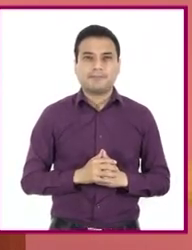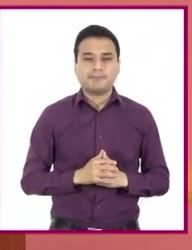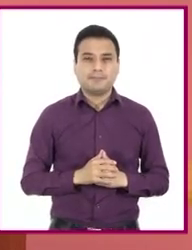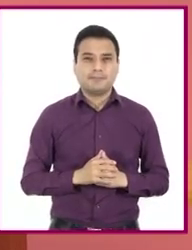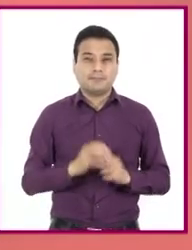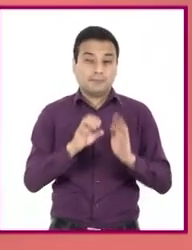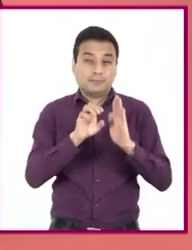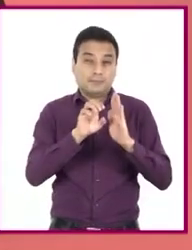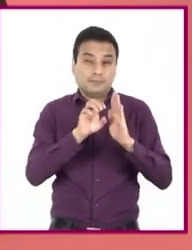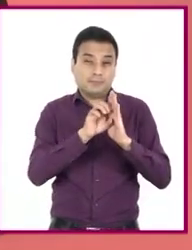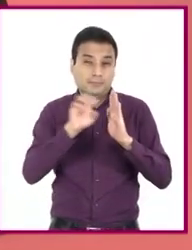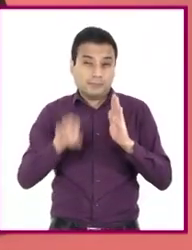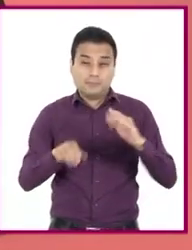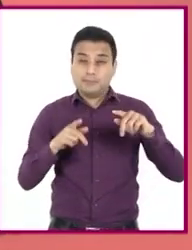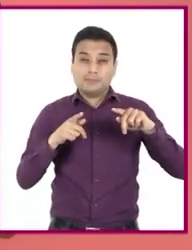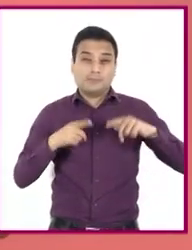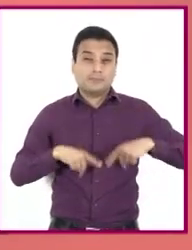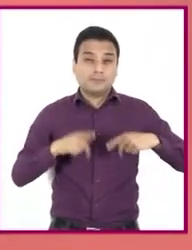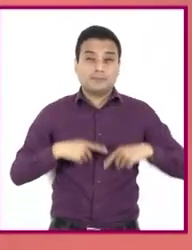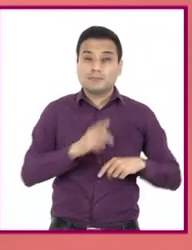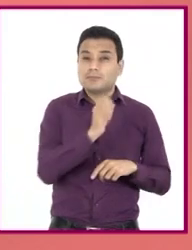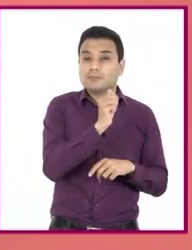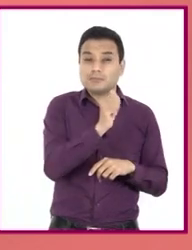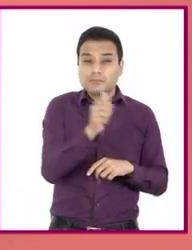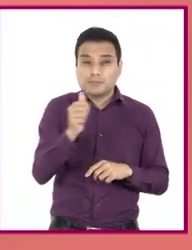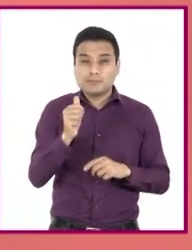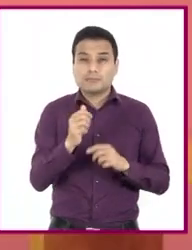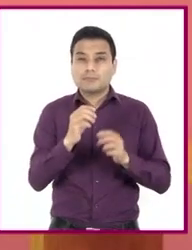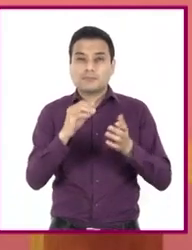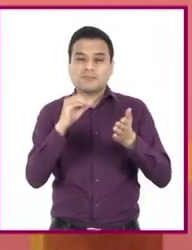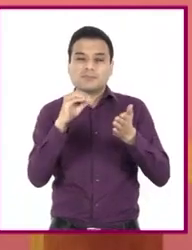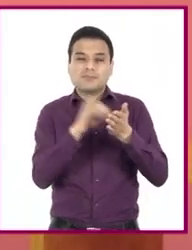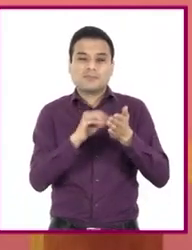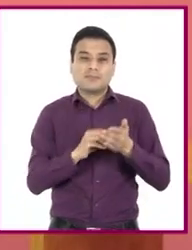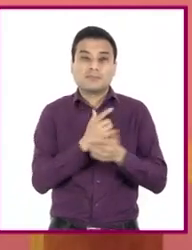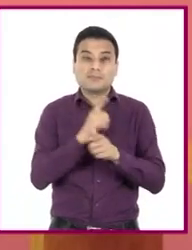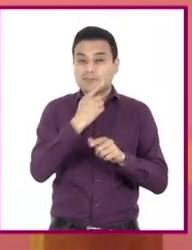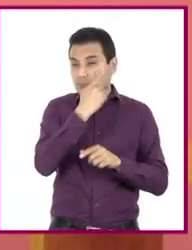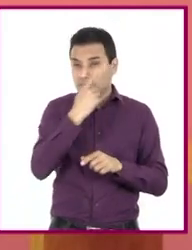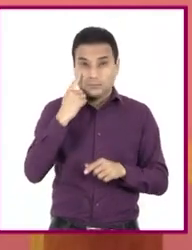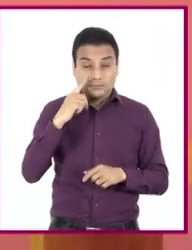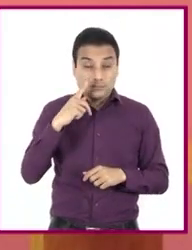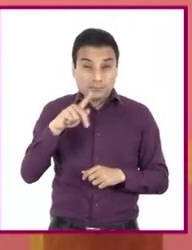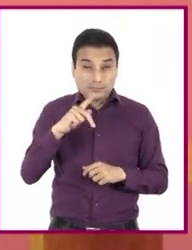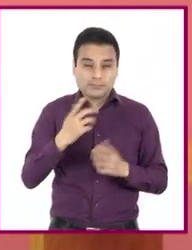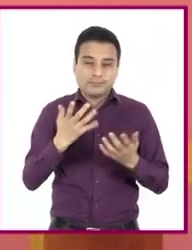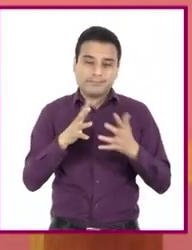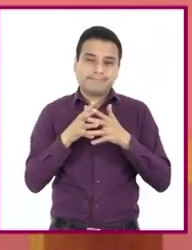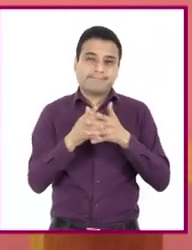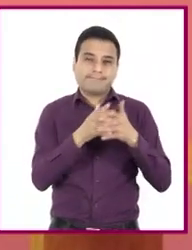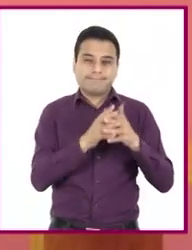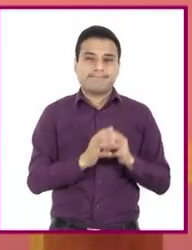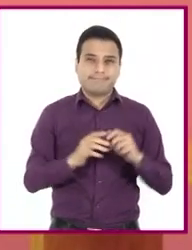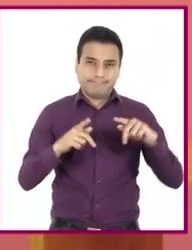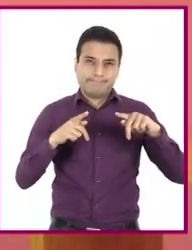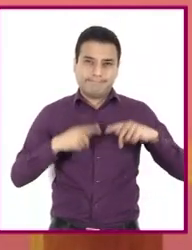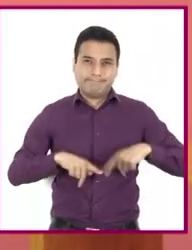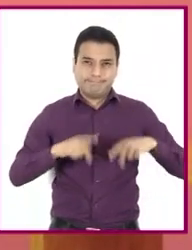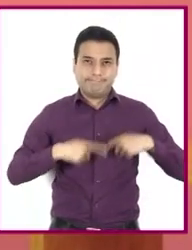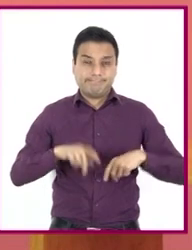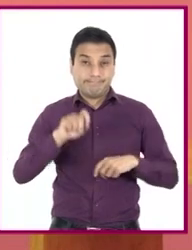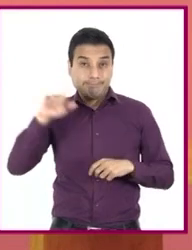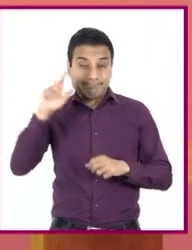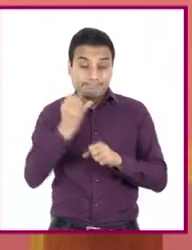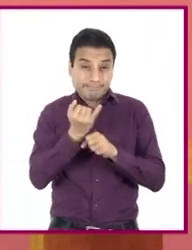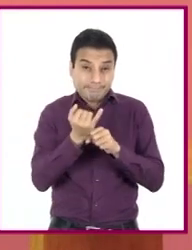datos que quisiera, ¿el desorden que se haría? Por eso, las y los investigadores siguen una